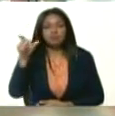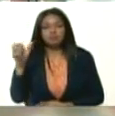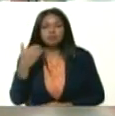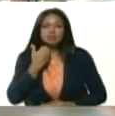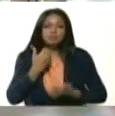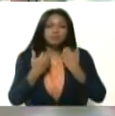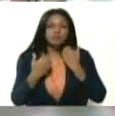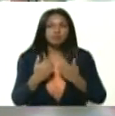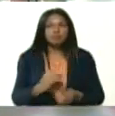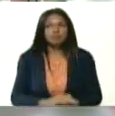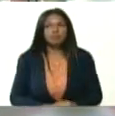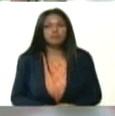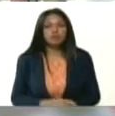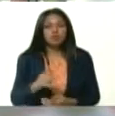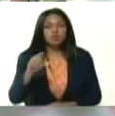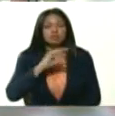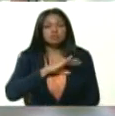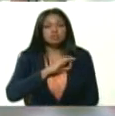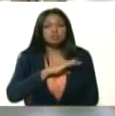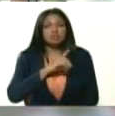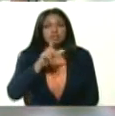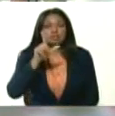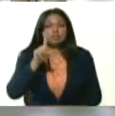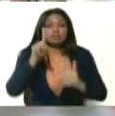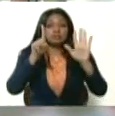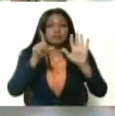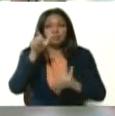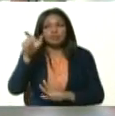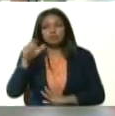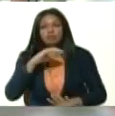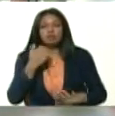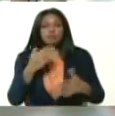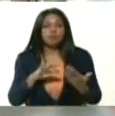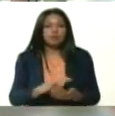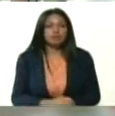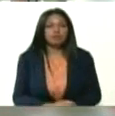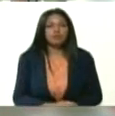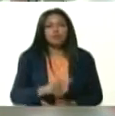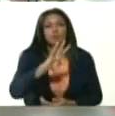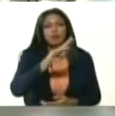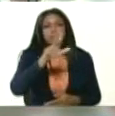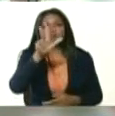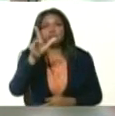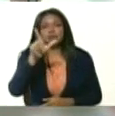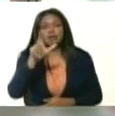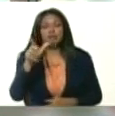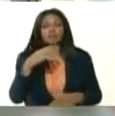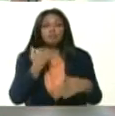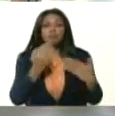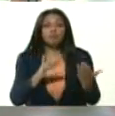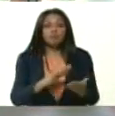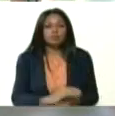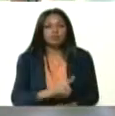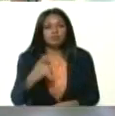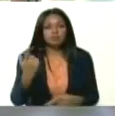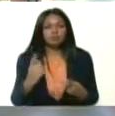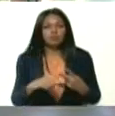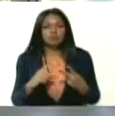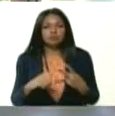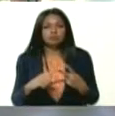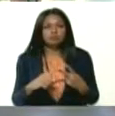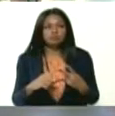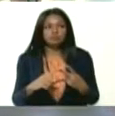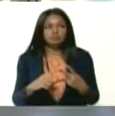Tuvieron hoy los chilenos 6 casos de fallecimiento para llegar a 43. Luego viene el caso